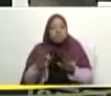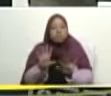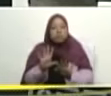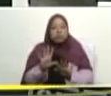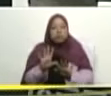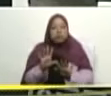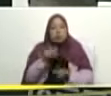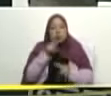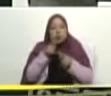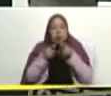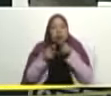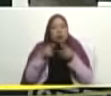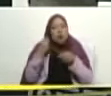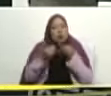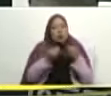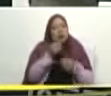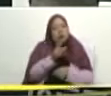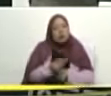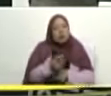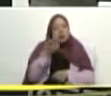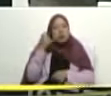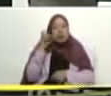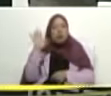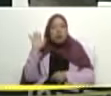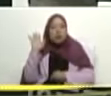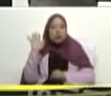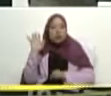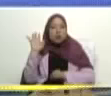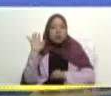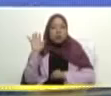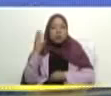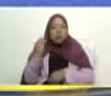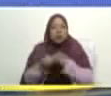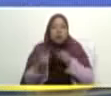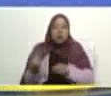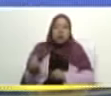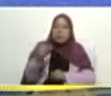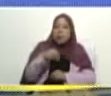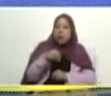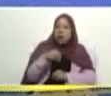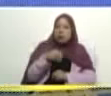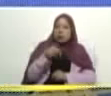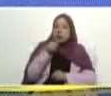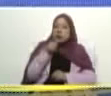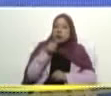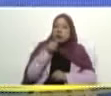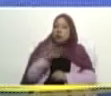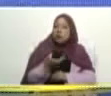y le pregunten entonces ¿qué estás haciendo? bueno eso fue ¿y por qué no hace más? eso es lo que hay